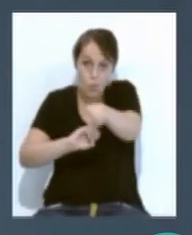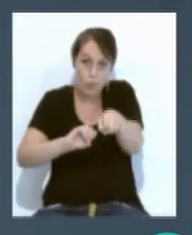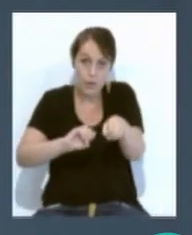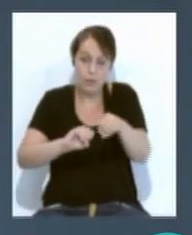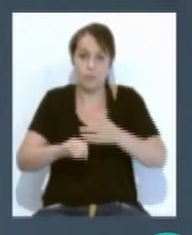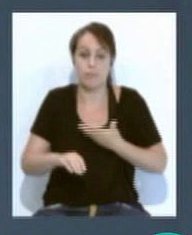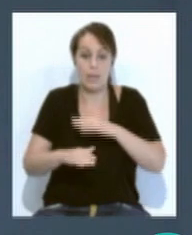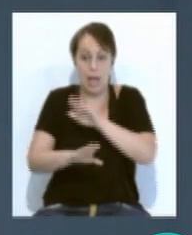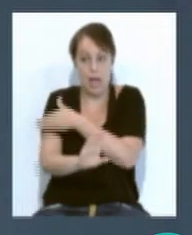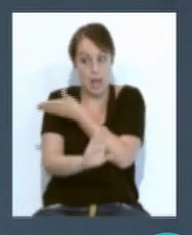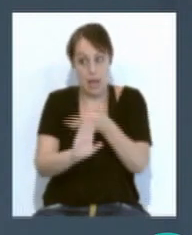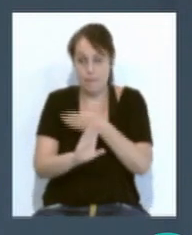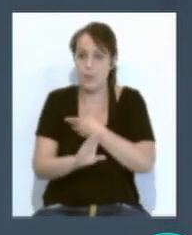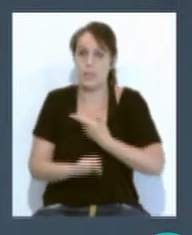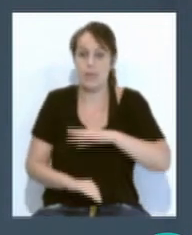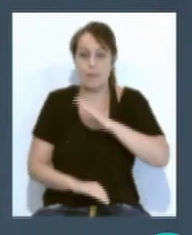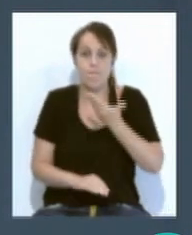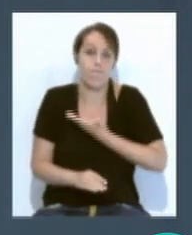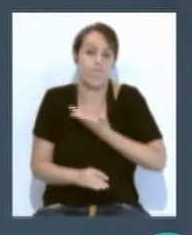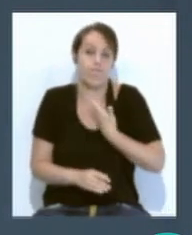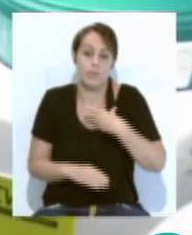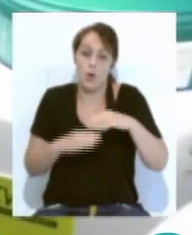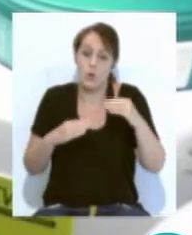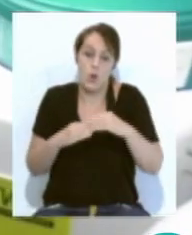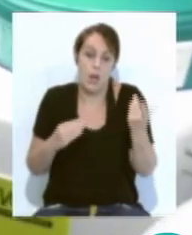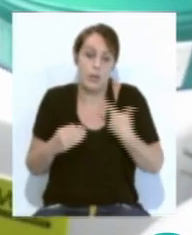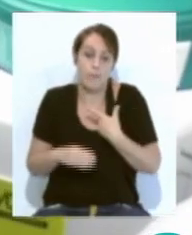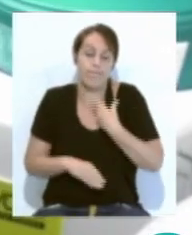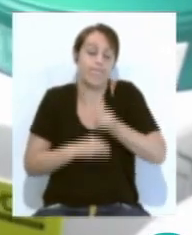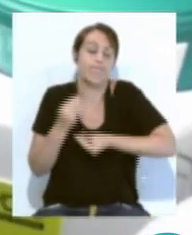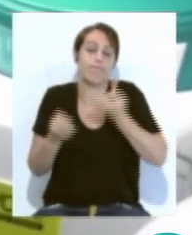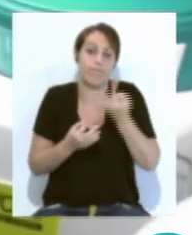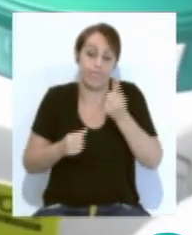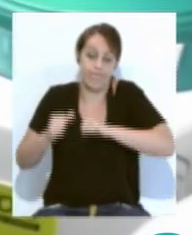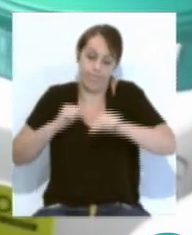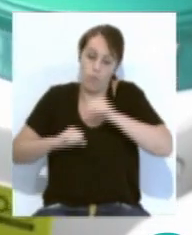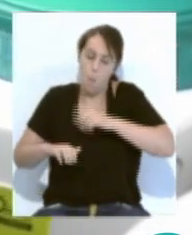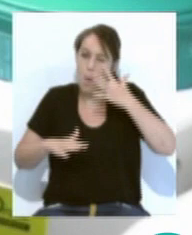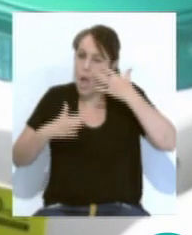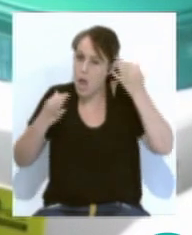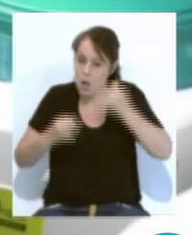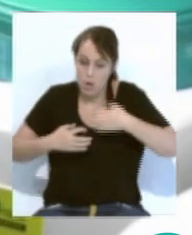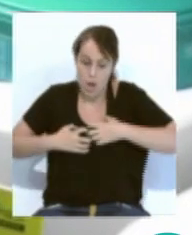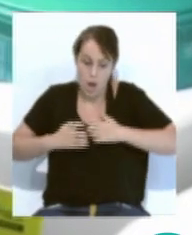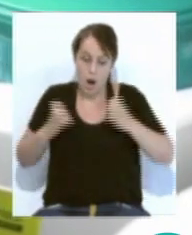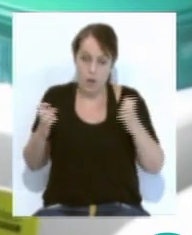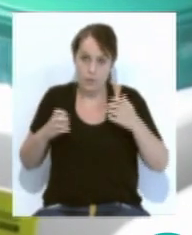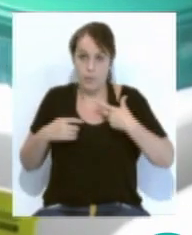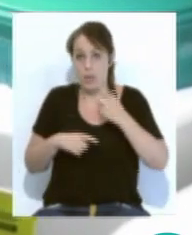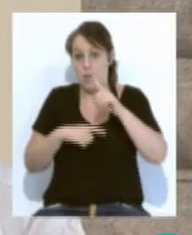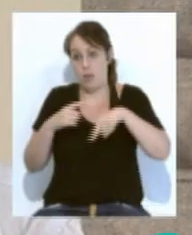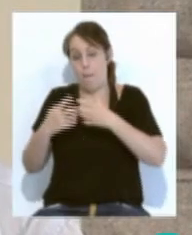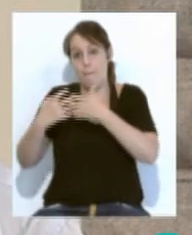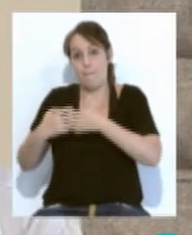afectados por esta patología solo tenían la opción de una intervención de alto riesgo con apertura del esternón y circulación